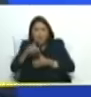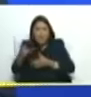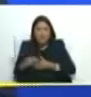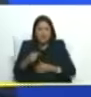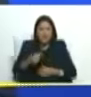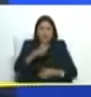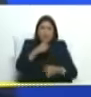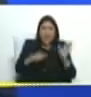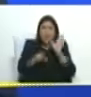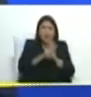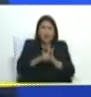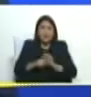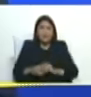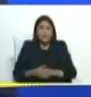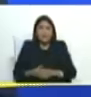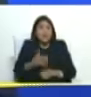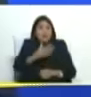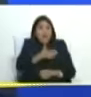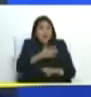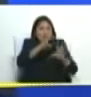se querían meter hasta Lorinoco